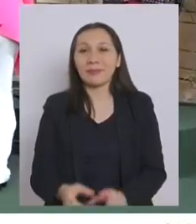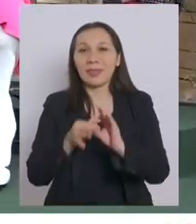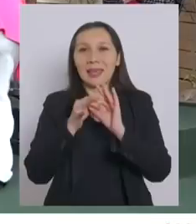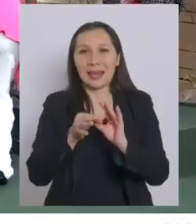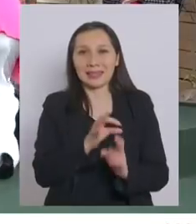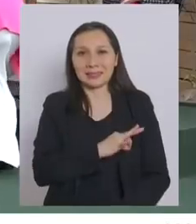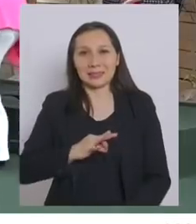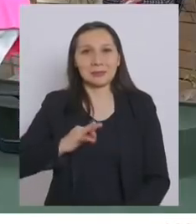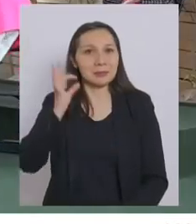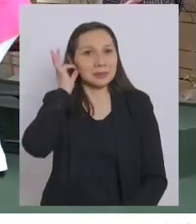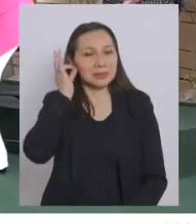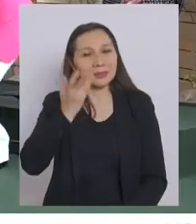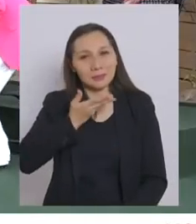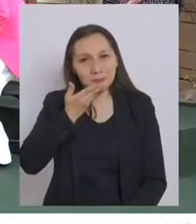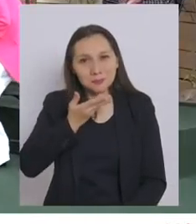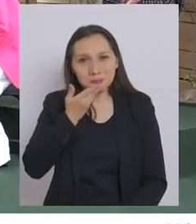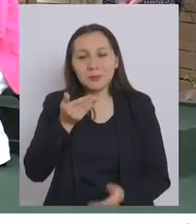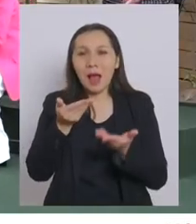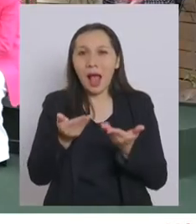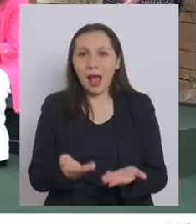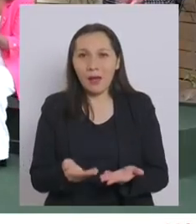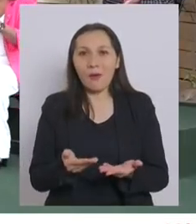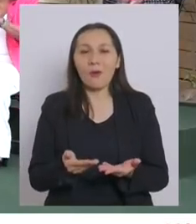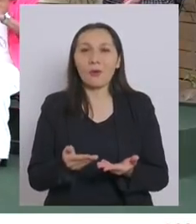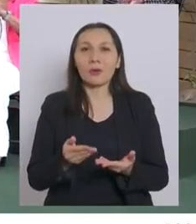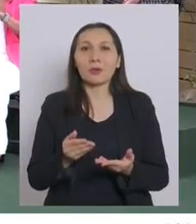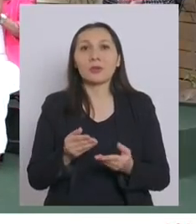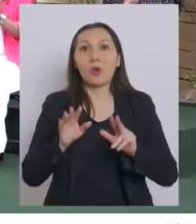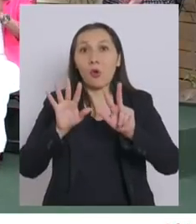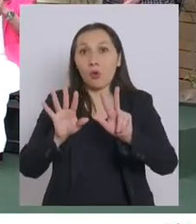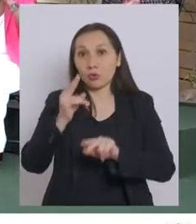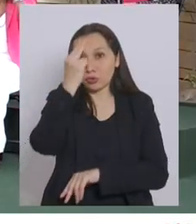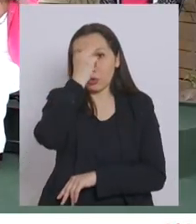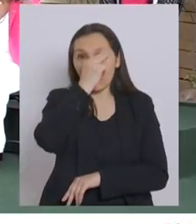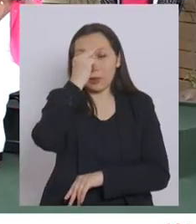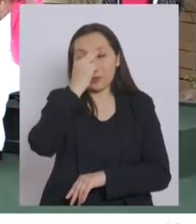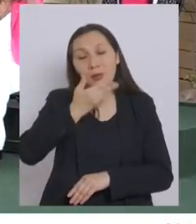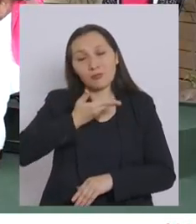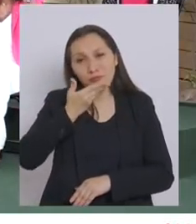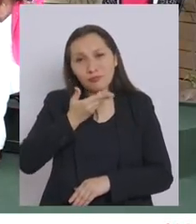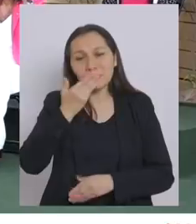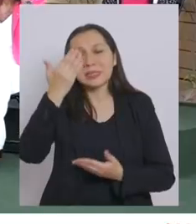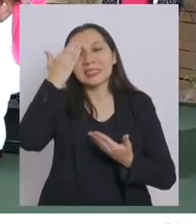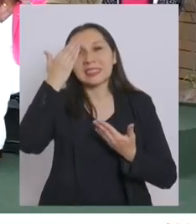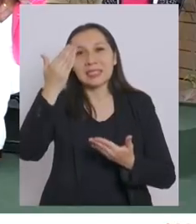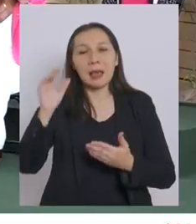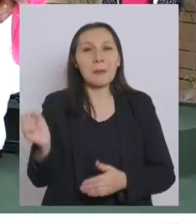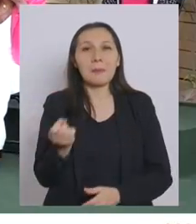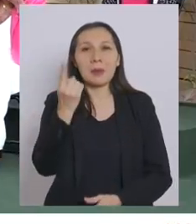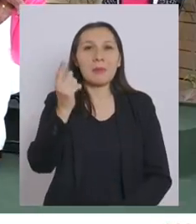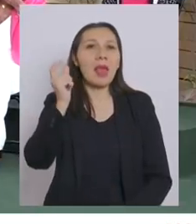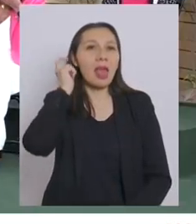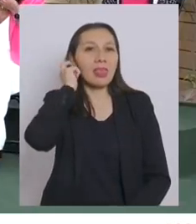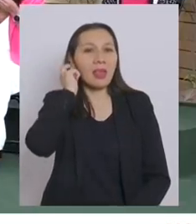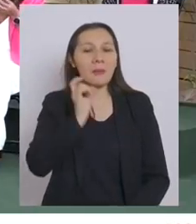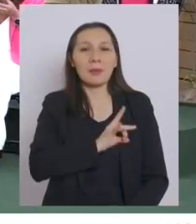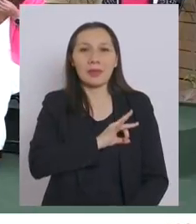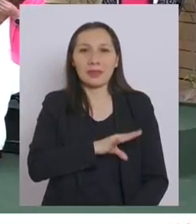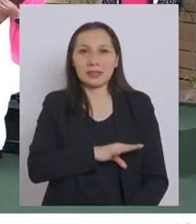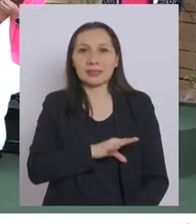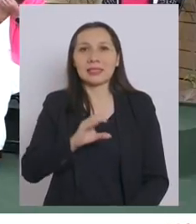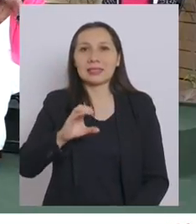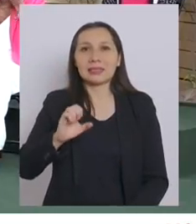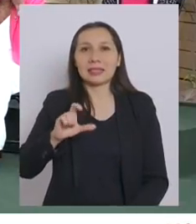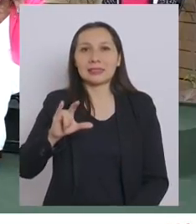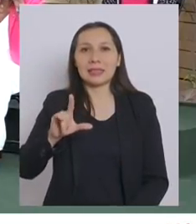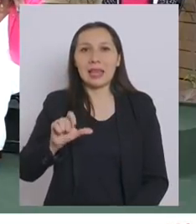Ministra, por sus palabras. A continuación, en este 8 de marzo, nos entregará su saludo la Primera Dama de la Nación, señora